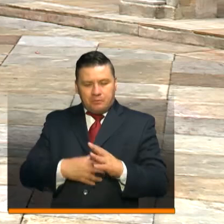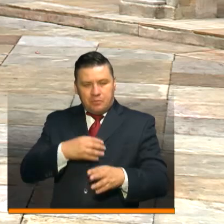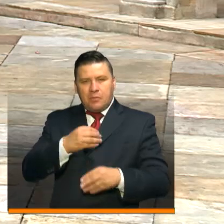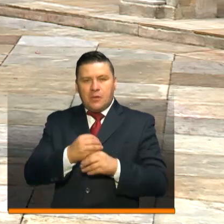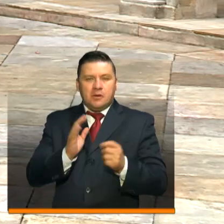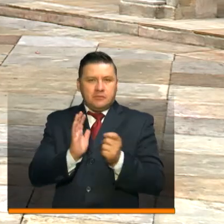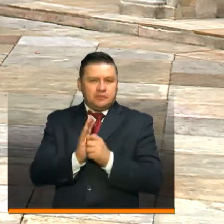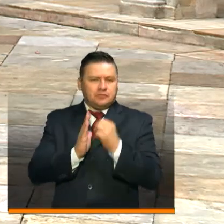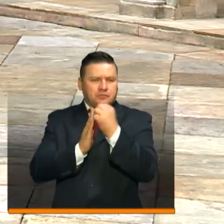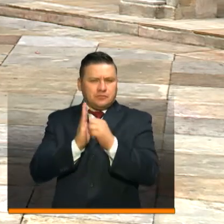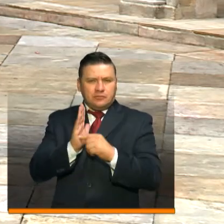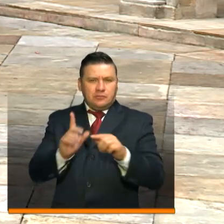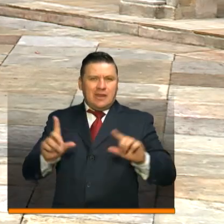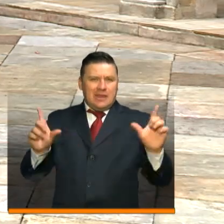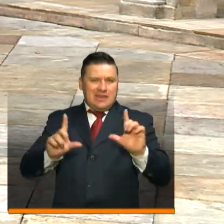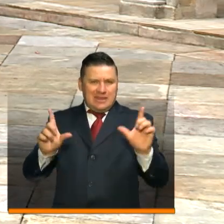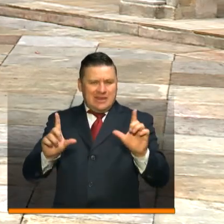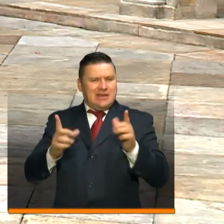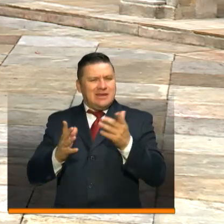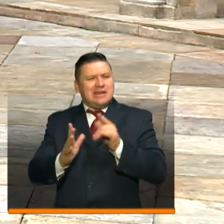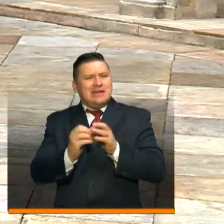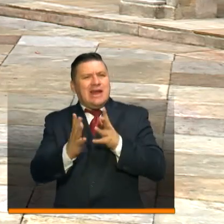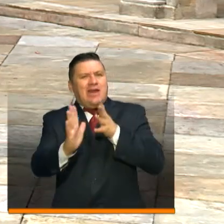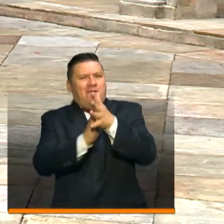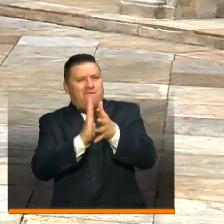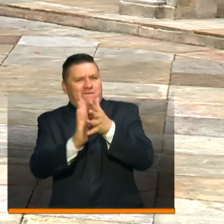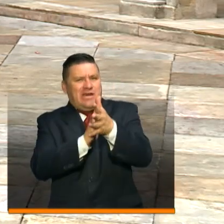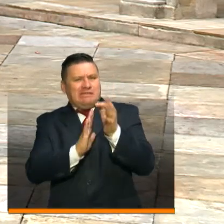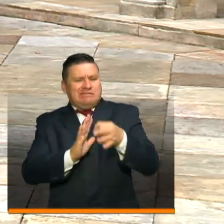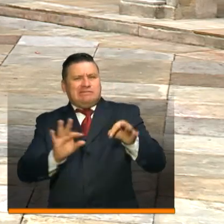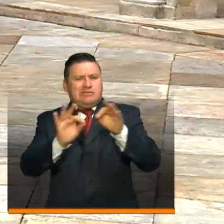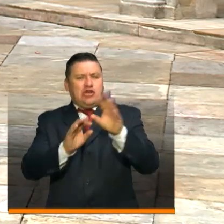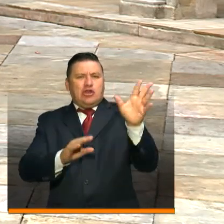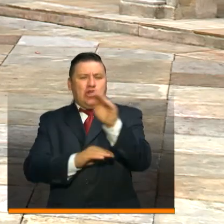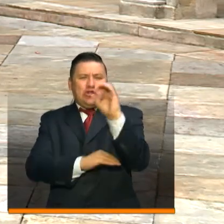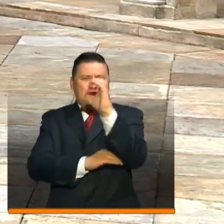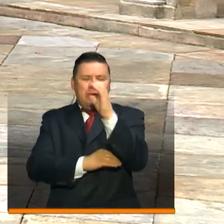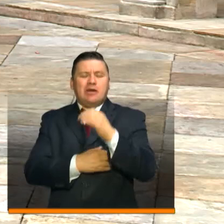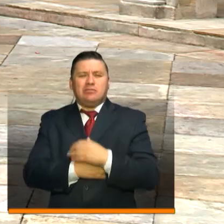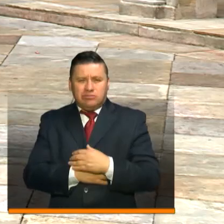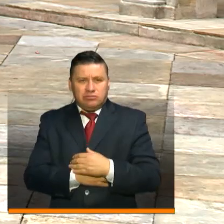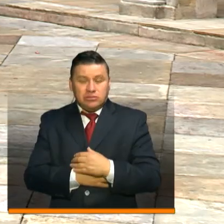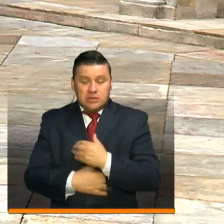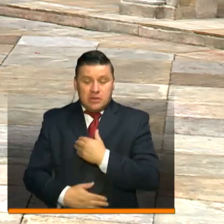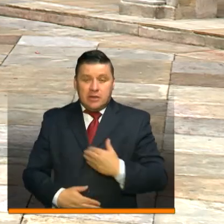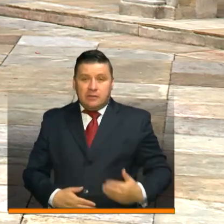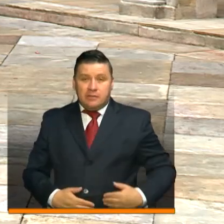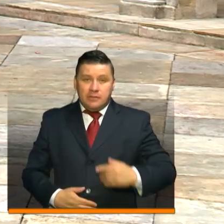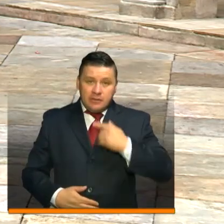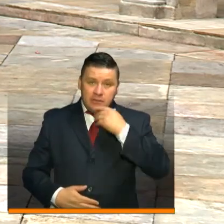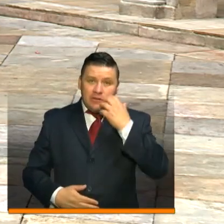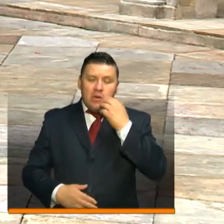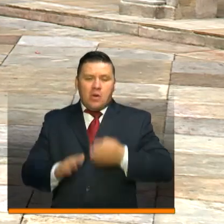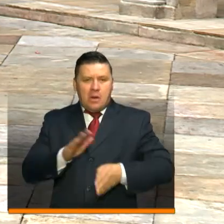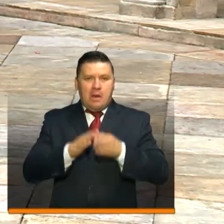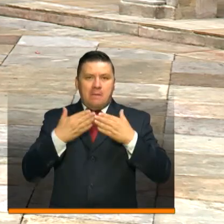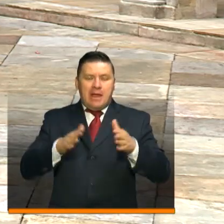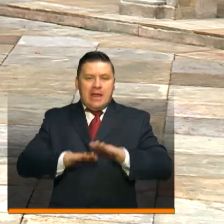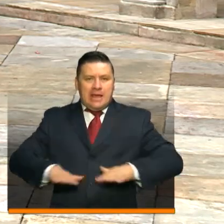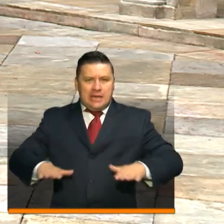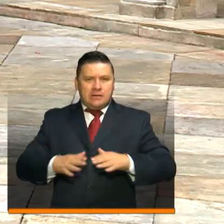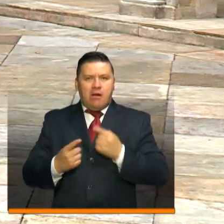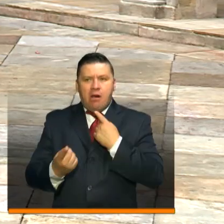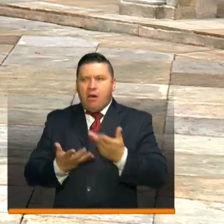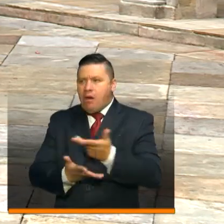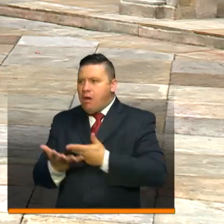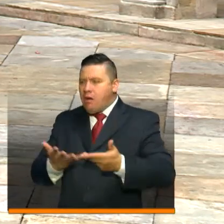Adicionalmente a los programas de televisión para llevar información de primera mano a todos los colombianos, el presidente Iván Duque sigue abriendo espacios de